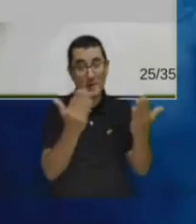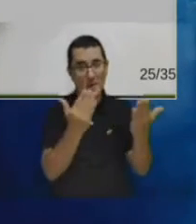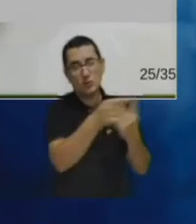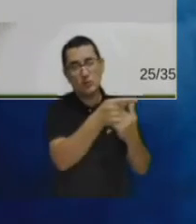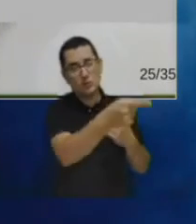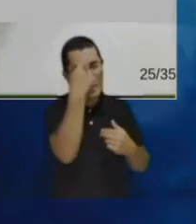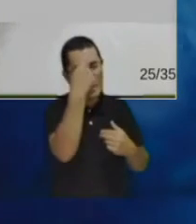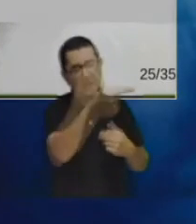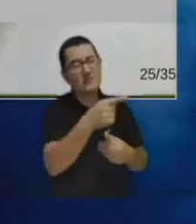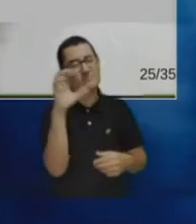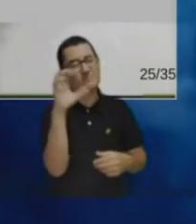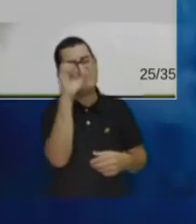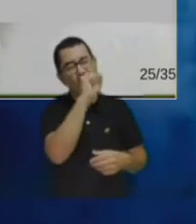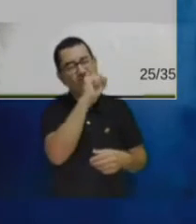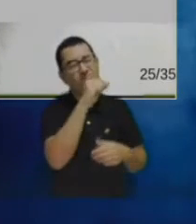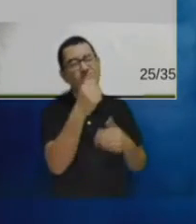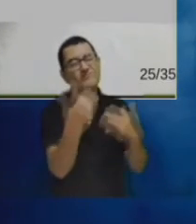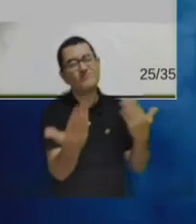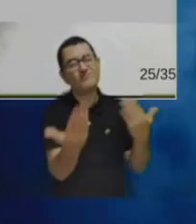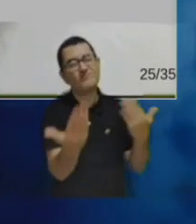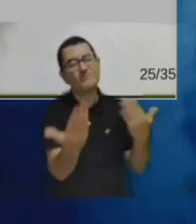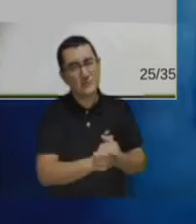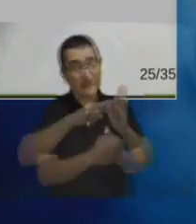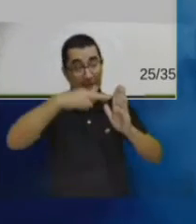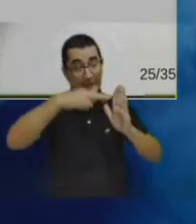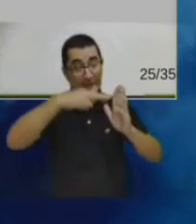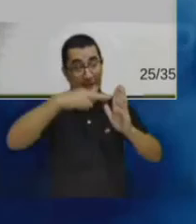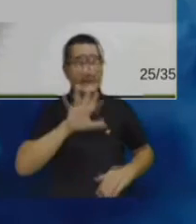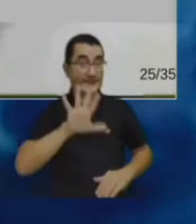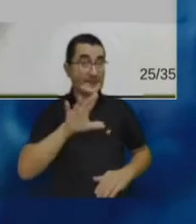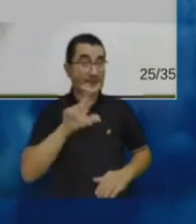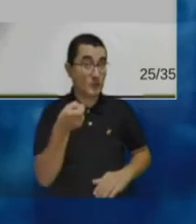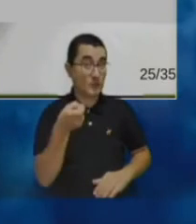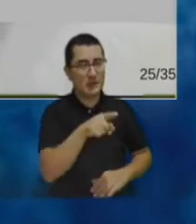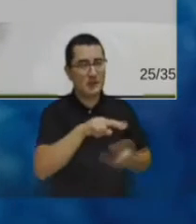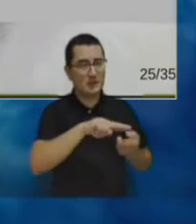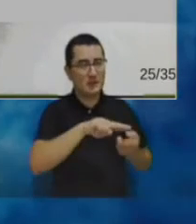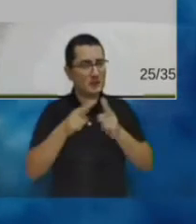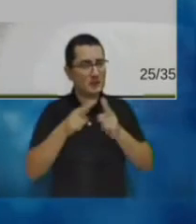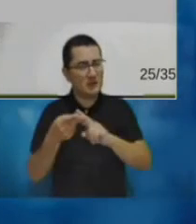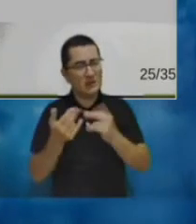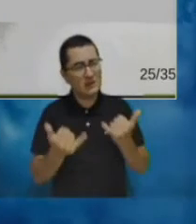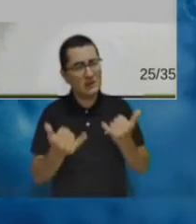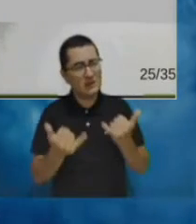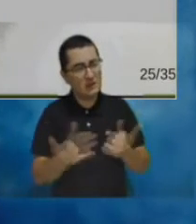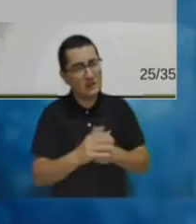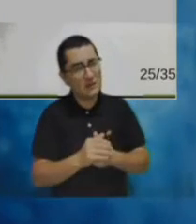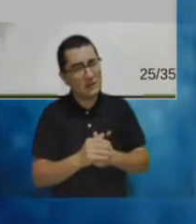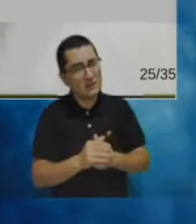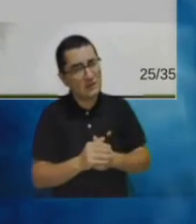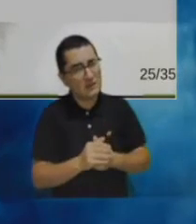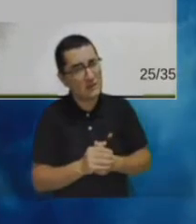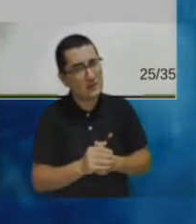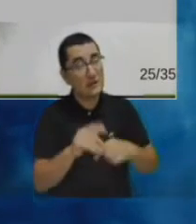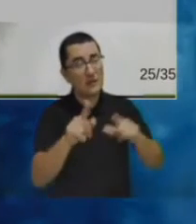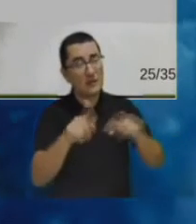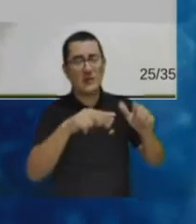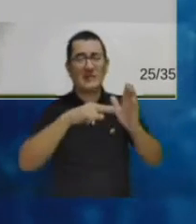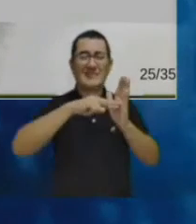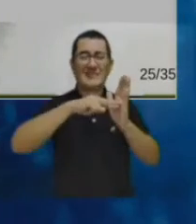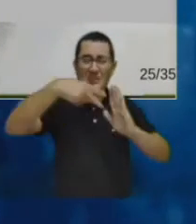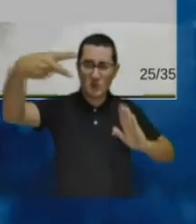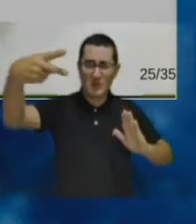respecto a la tecnología 5G tomando como referencia percepción digamos otras tecnologías de generaciones anteriores y otras